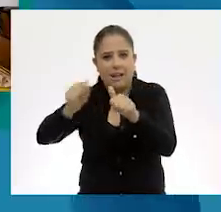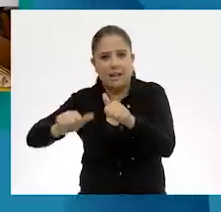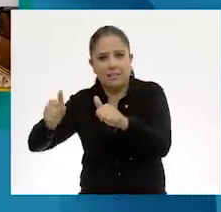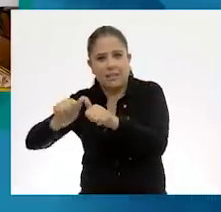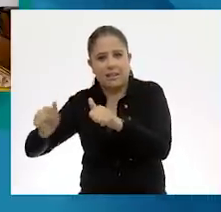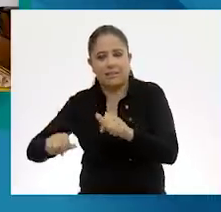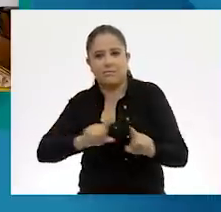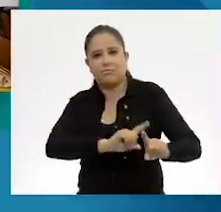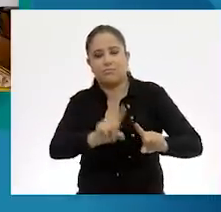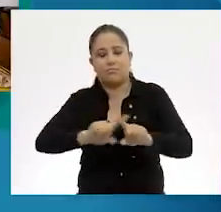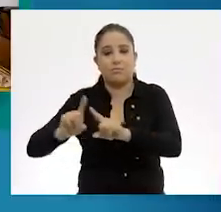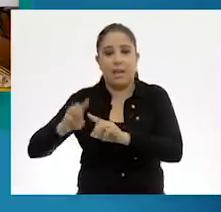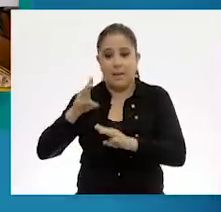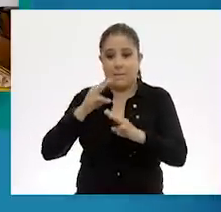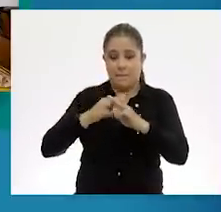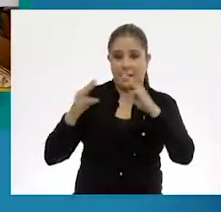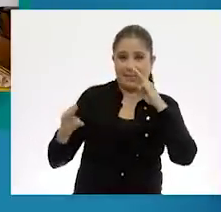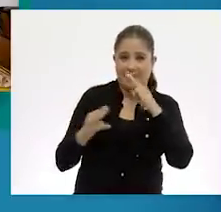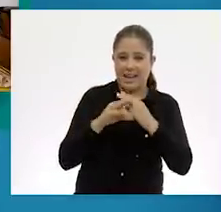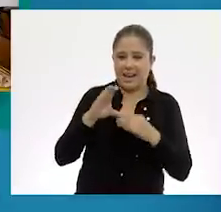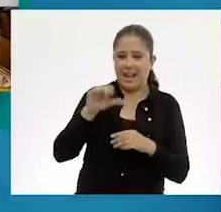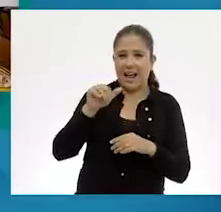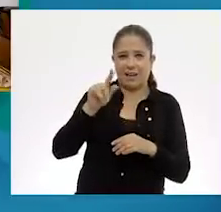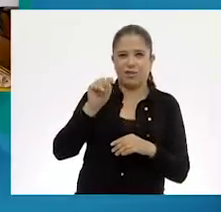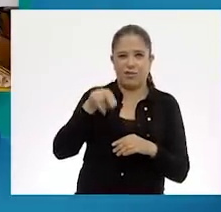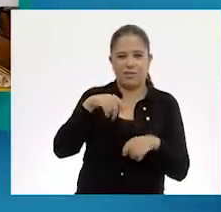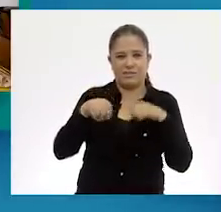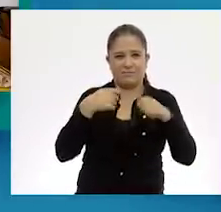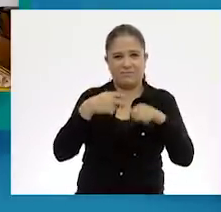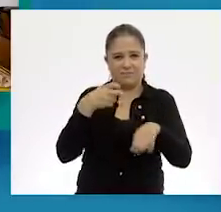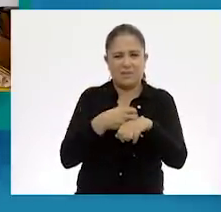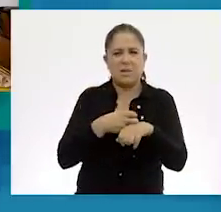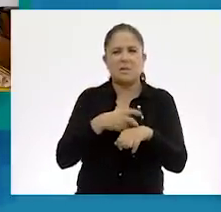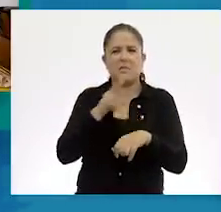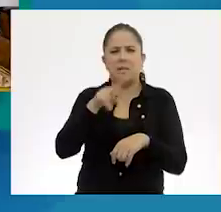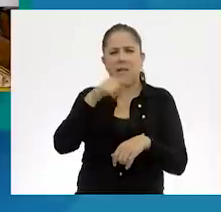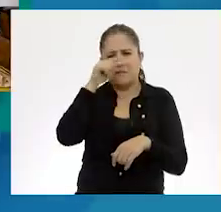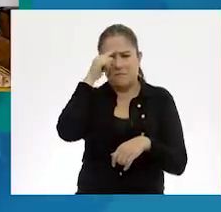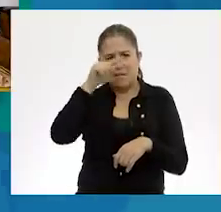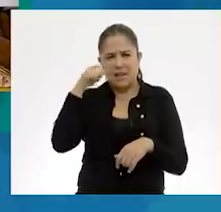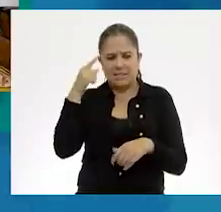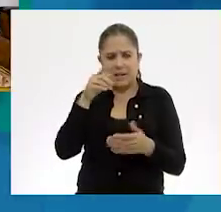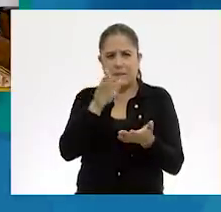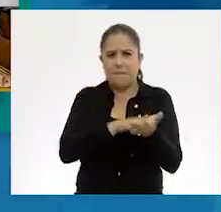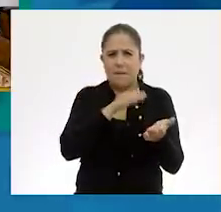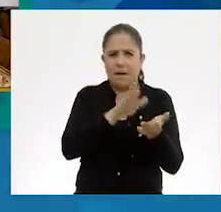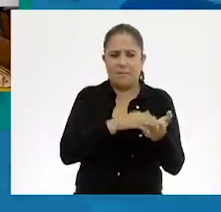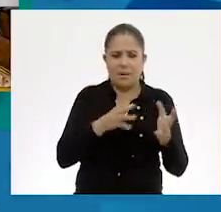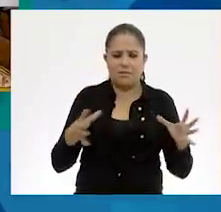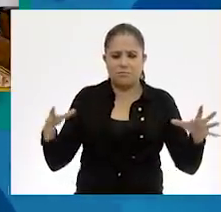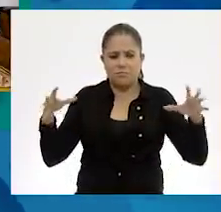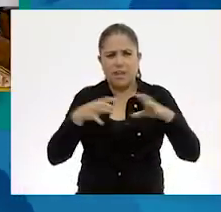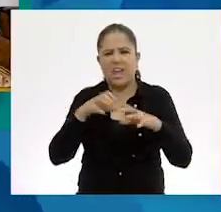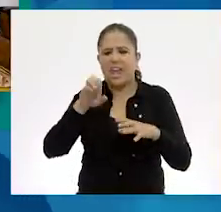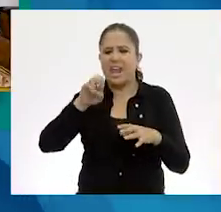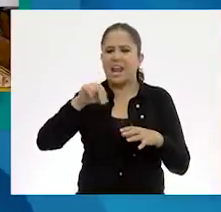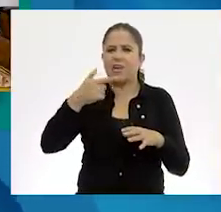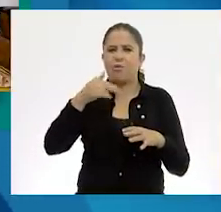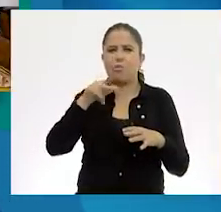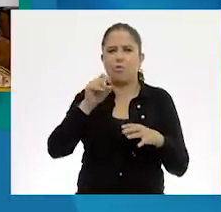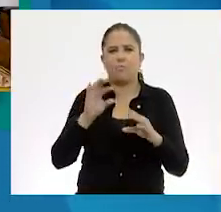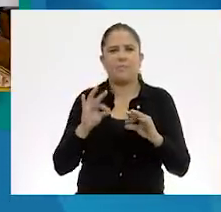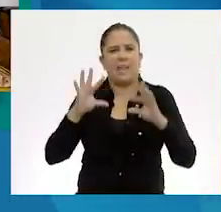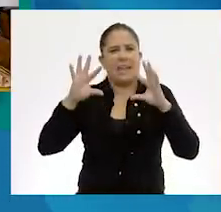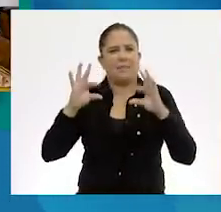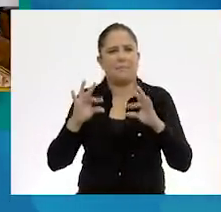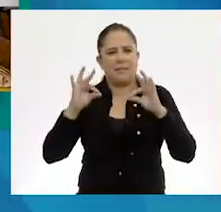piezas, este material o esta técnica, es muy noble. El papel, al mezclarlo con el engrudo, se vuelve muy